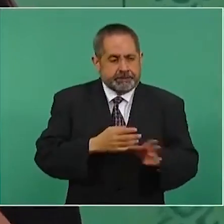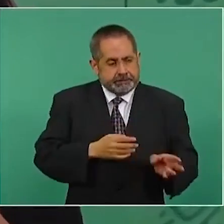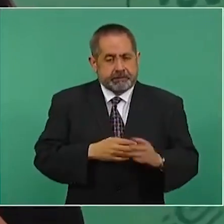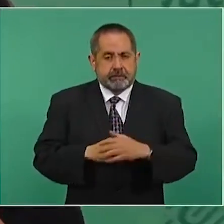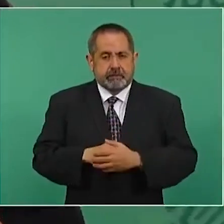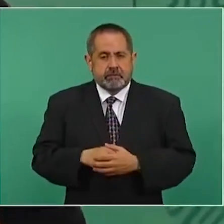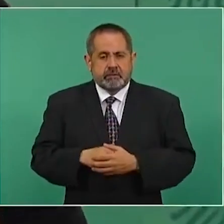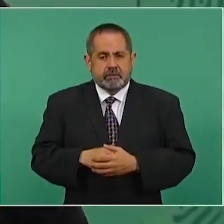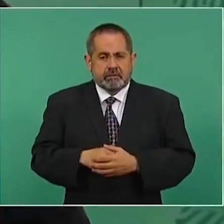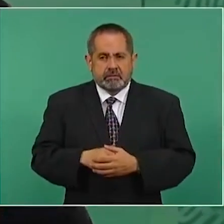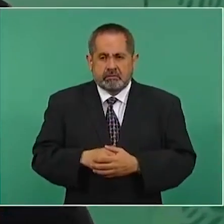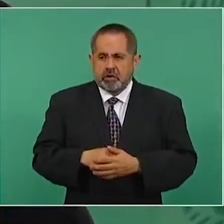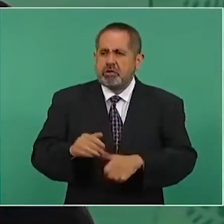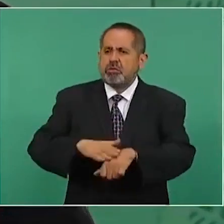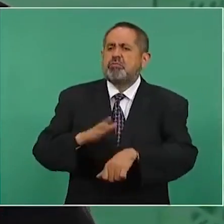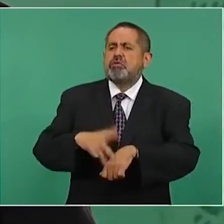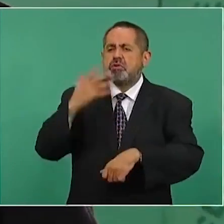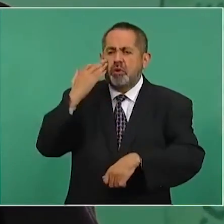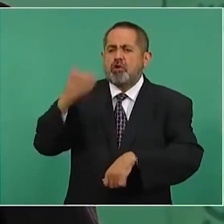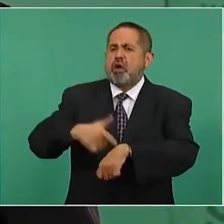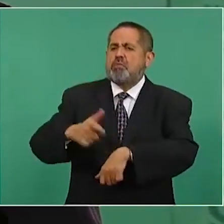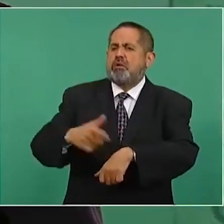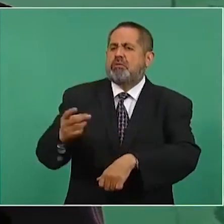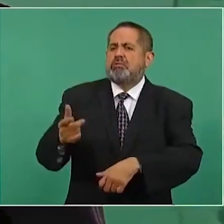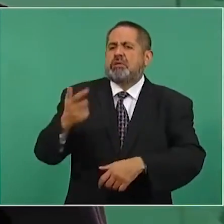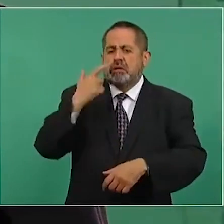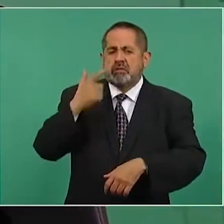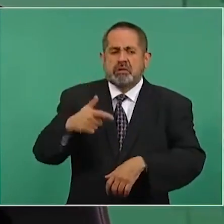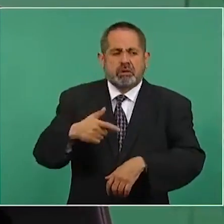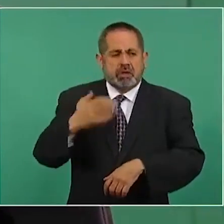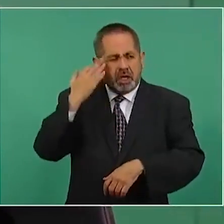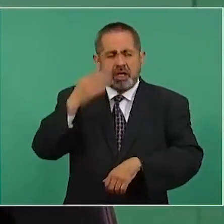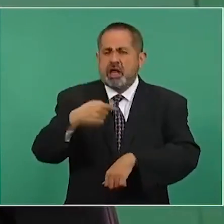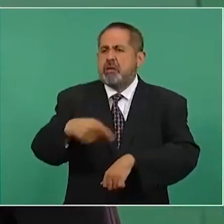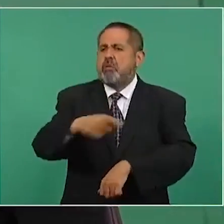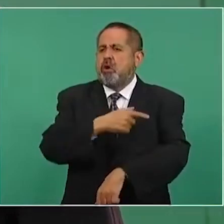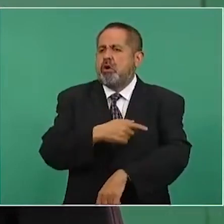¿Cuánto tiempo va a durar?